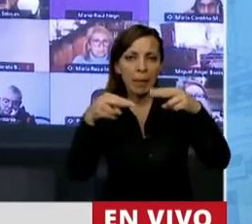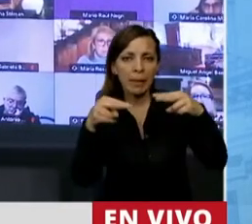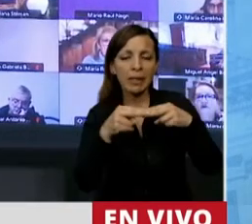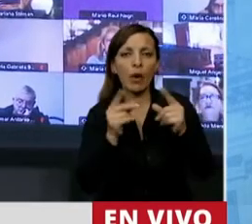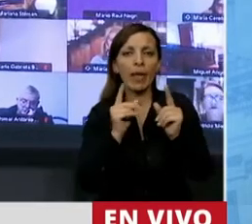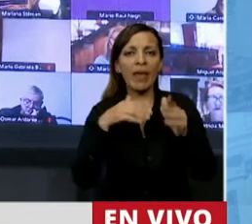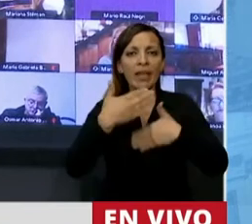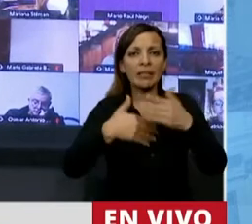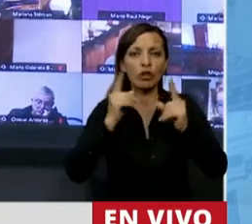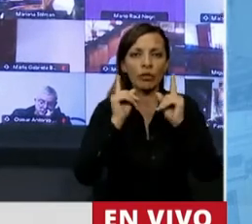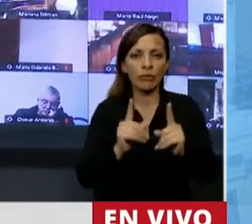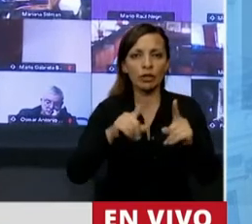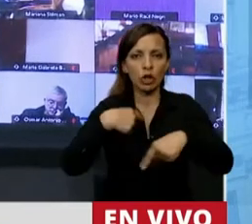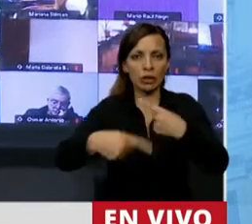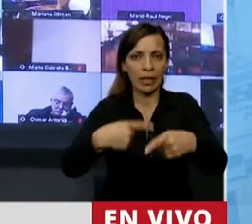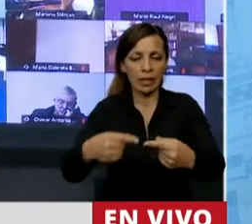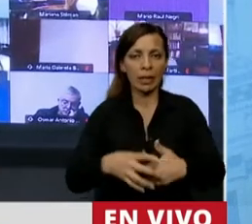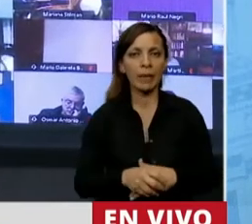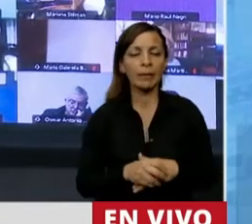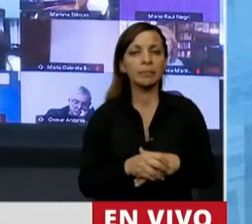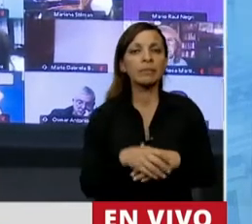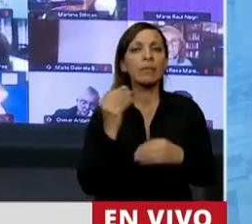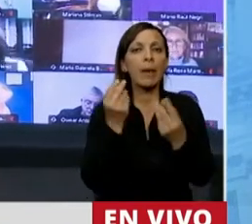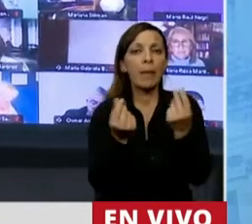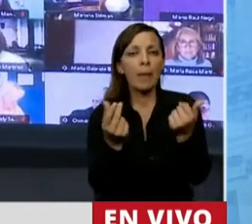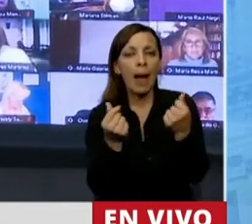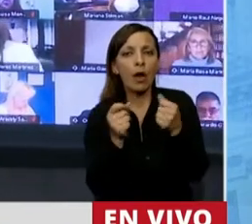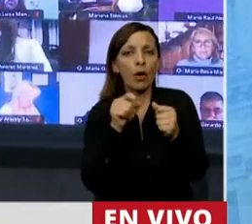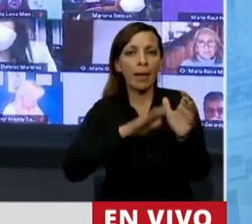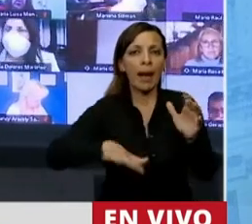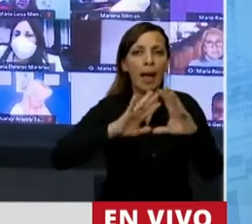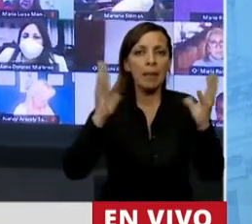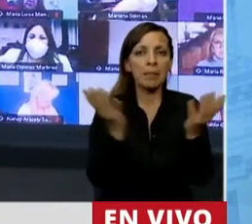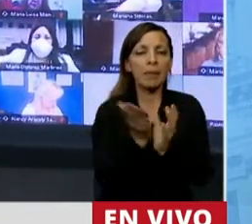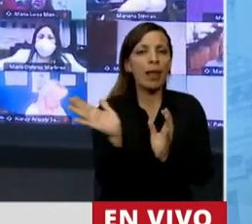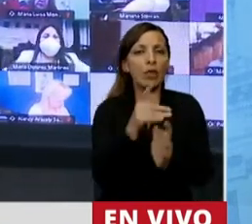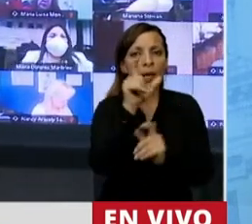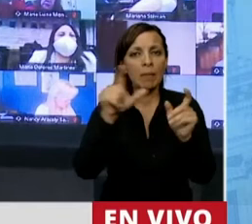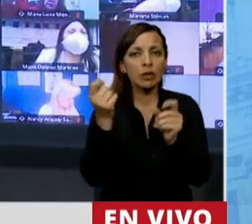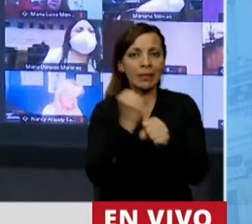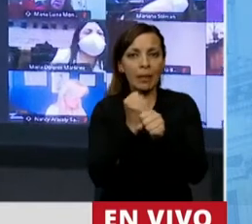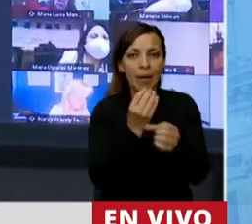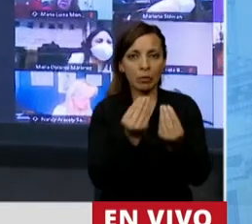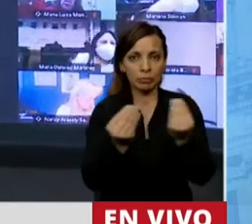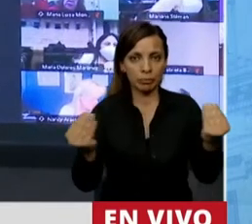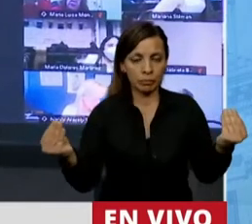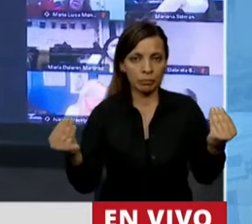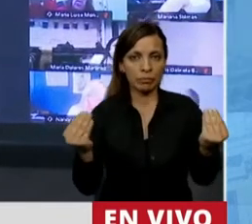sostenible, apoyada en valores sustentables y ambientales para todos los que nos desempeñamos en la función pública.